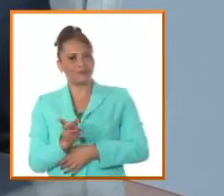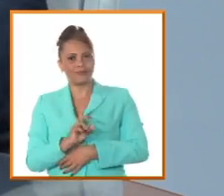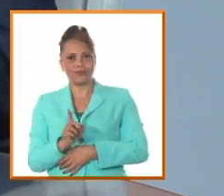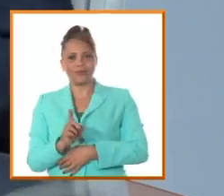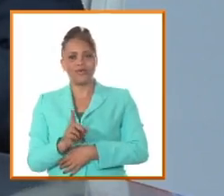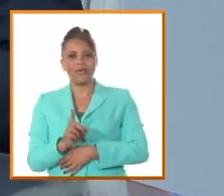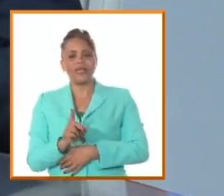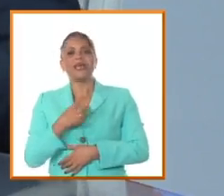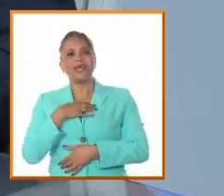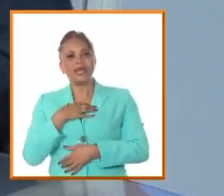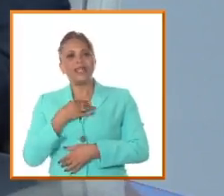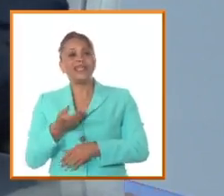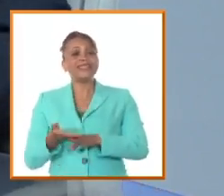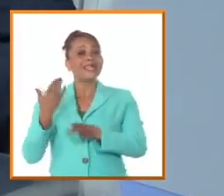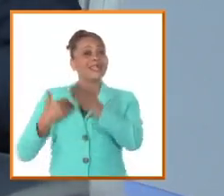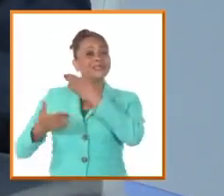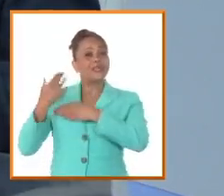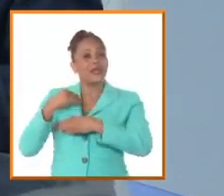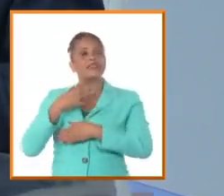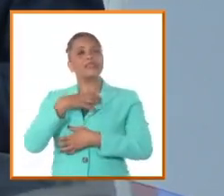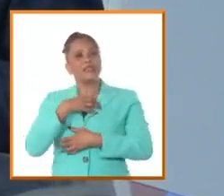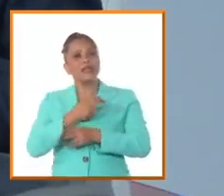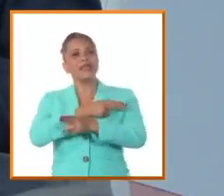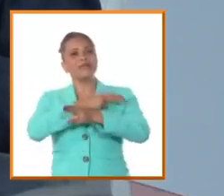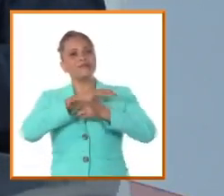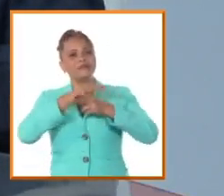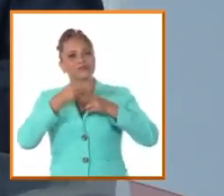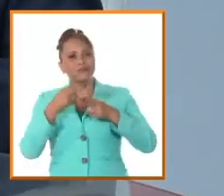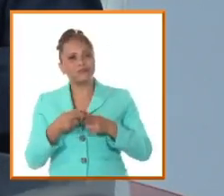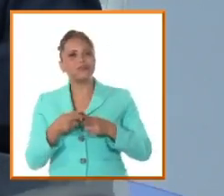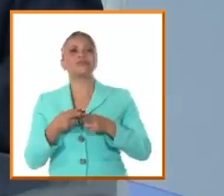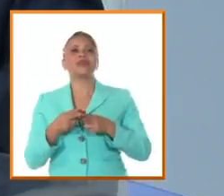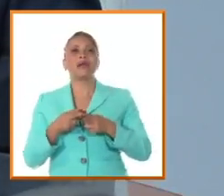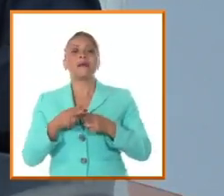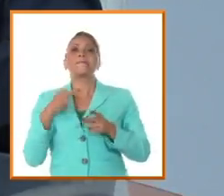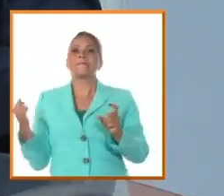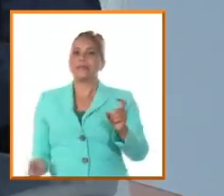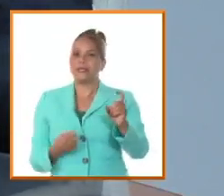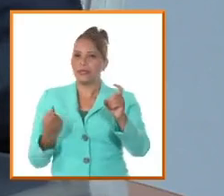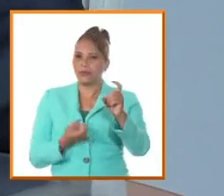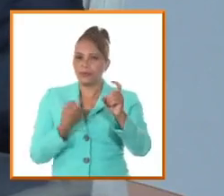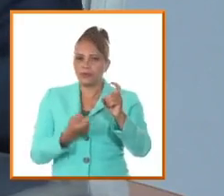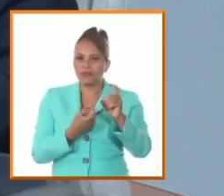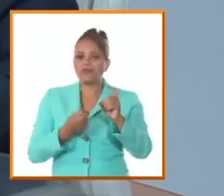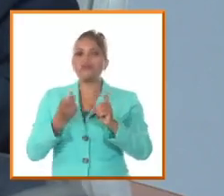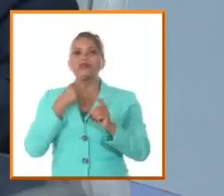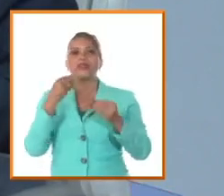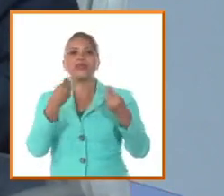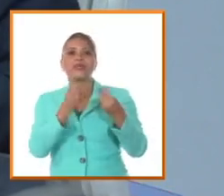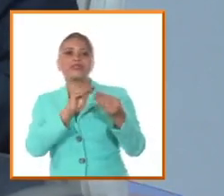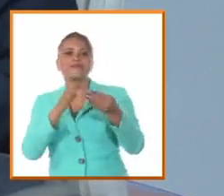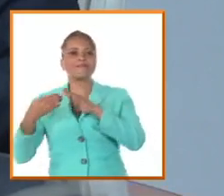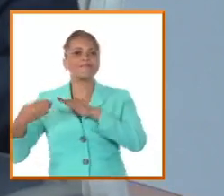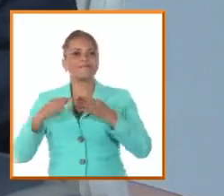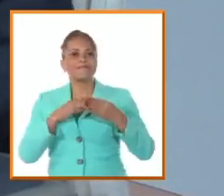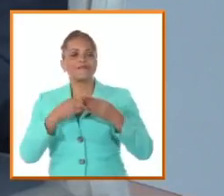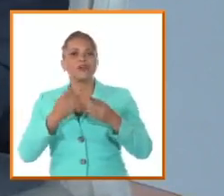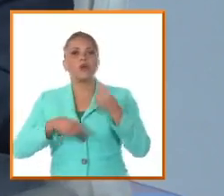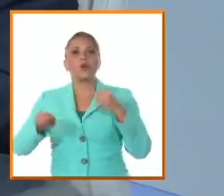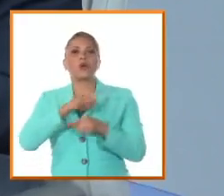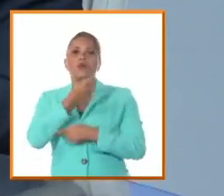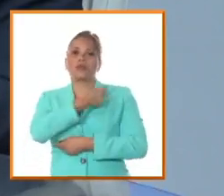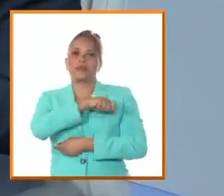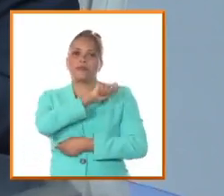iluminado tiene detrás una enorme tradición patriótica de luchas de enfrentamiento al colonialismo español